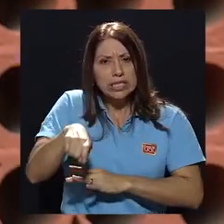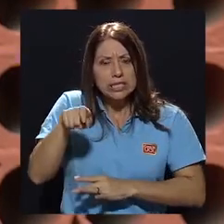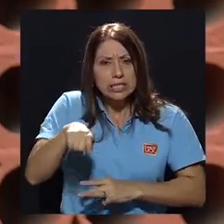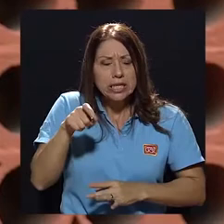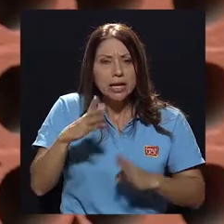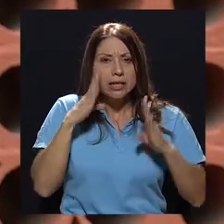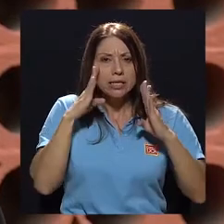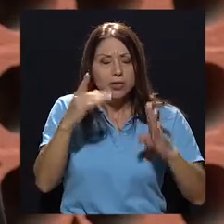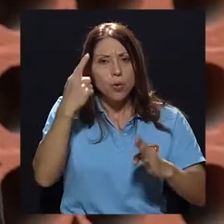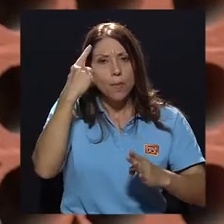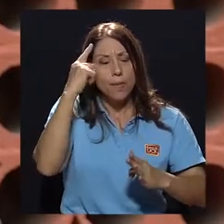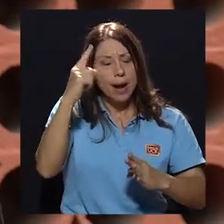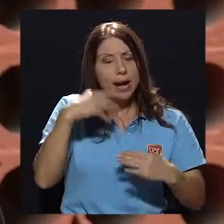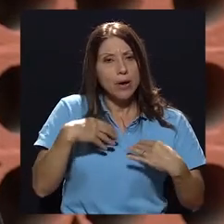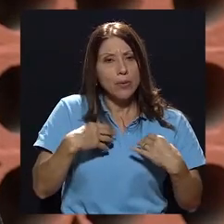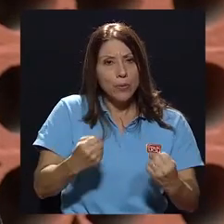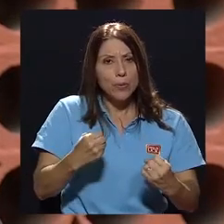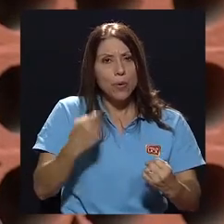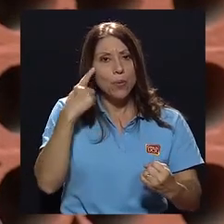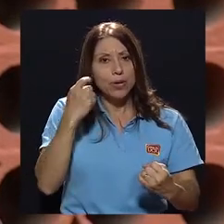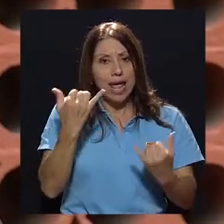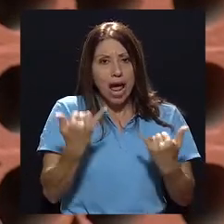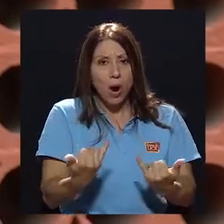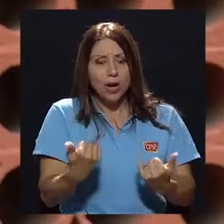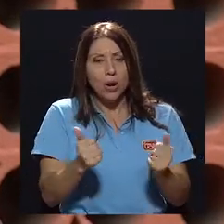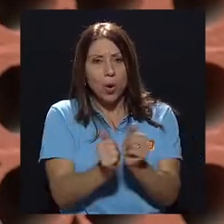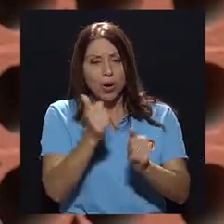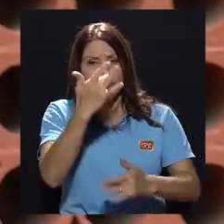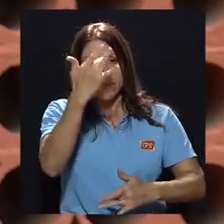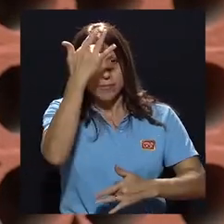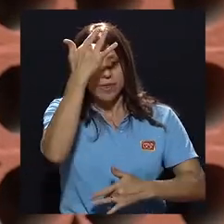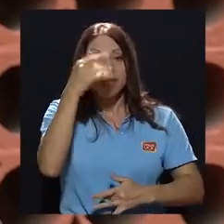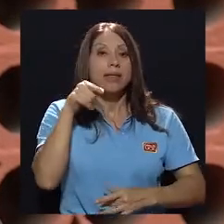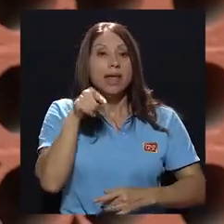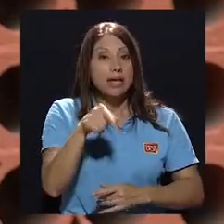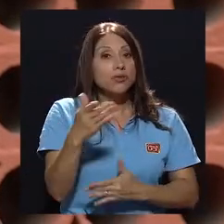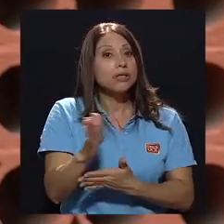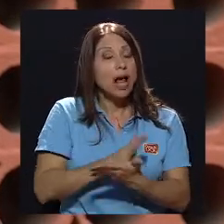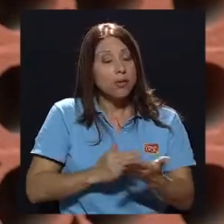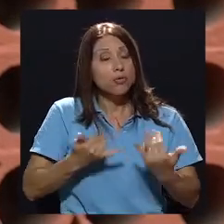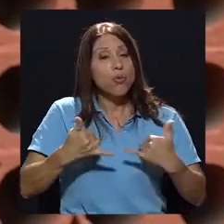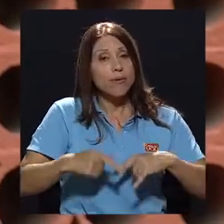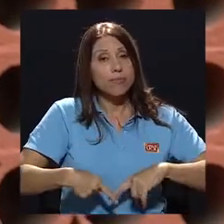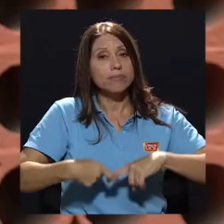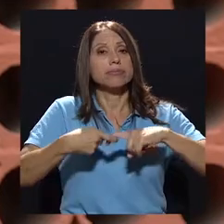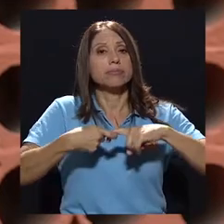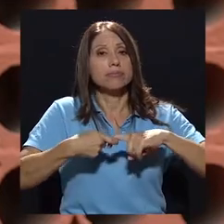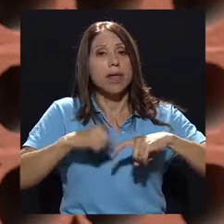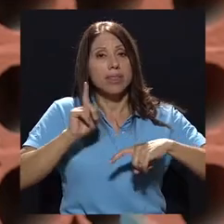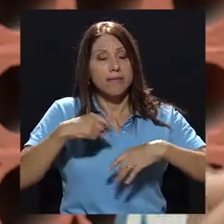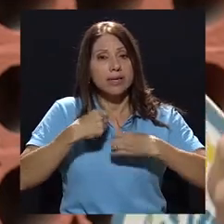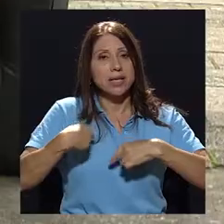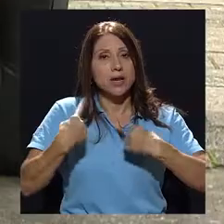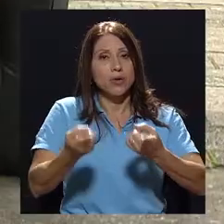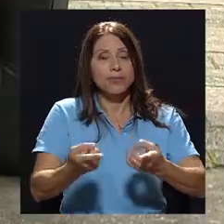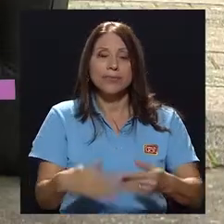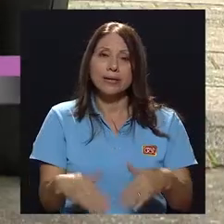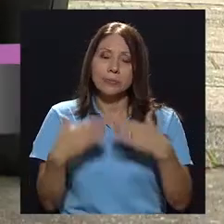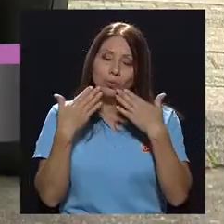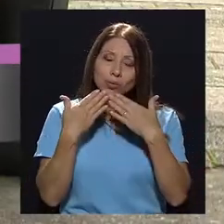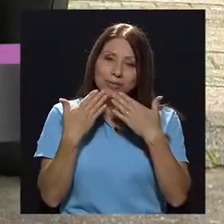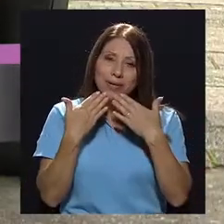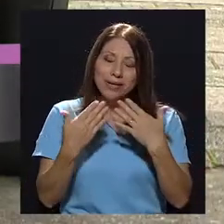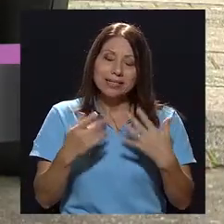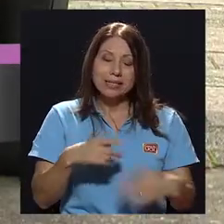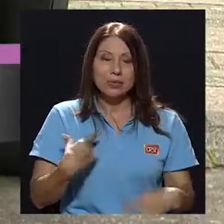requiere de la atención en términos de curación de la enfermedad. Creo que eso es algo que tiene pendiente el país y que hay que hacer. Bueno, muchísimas gracias. De verdad